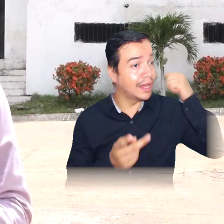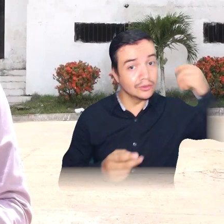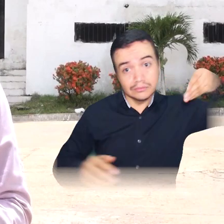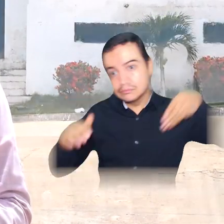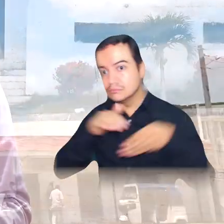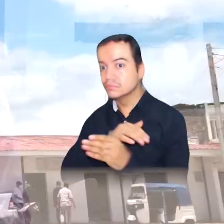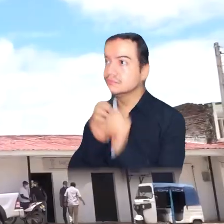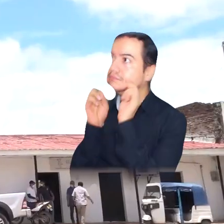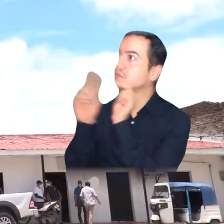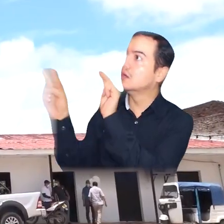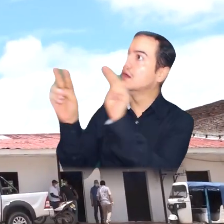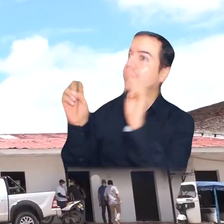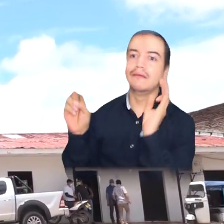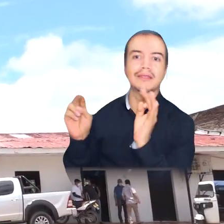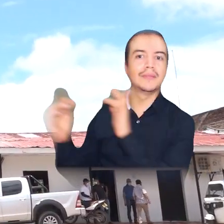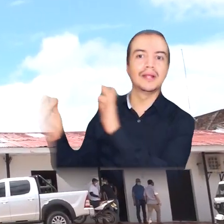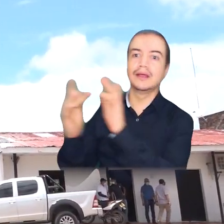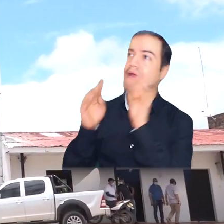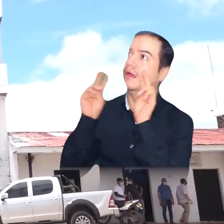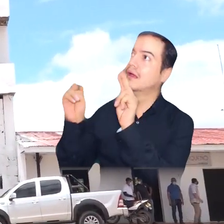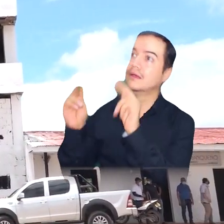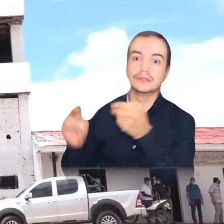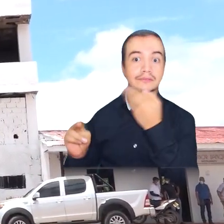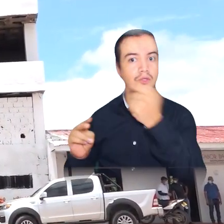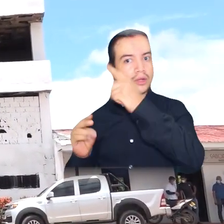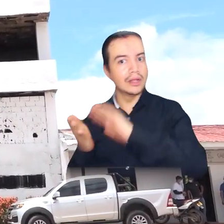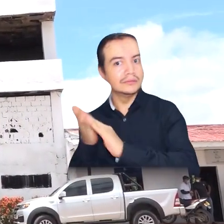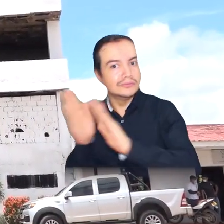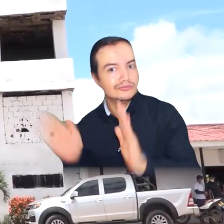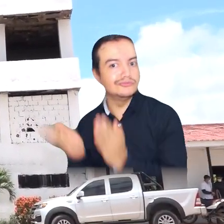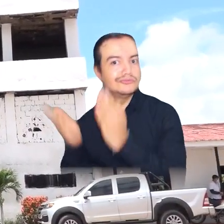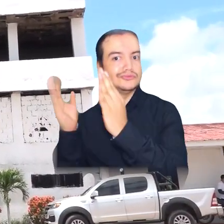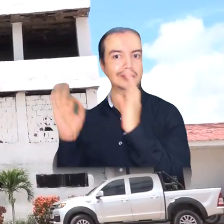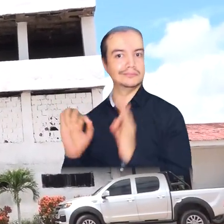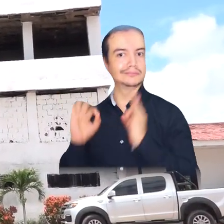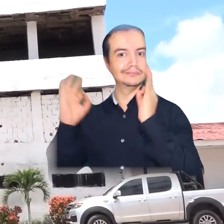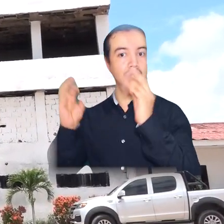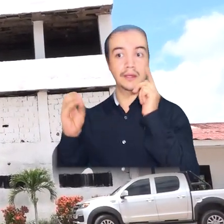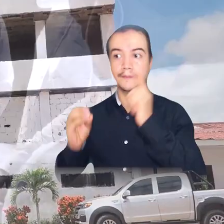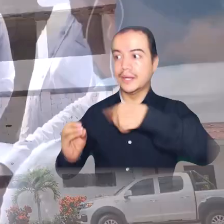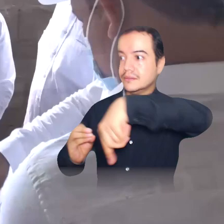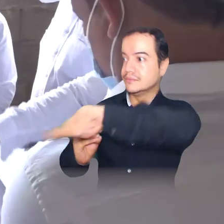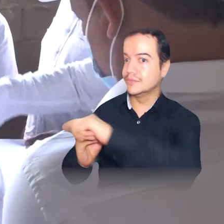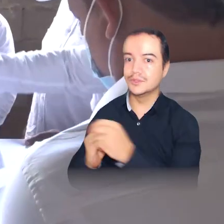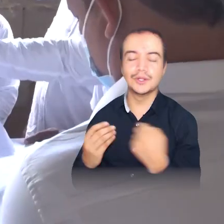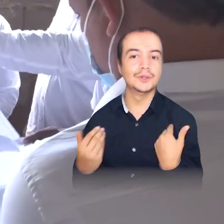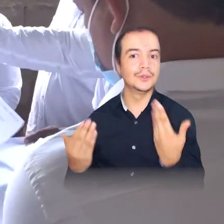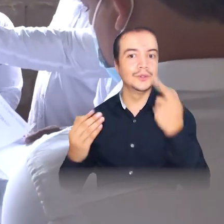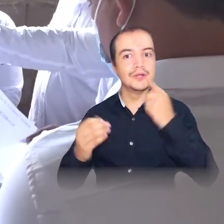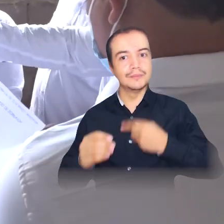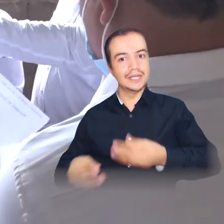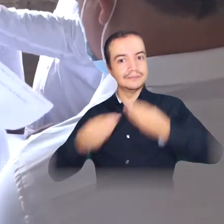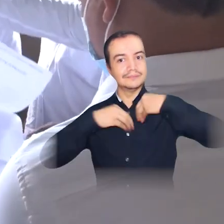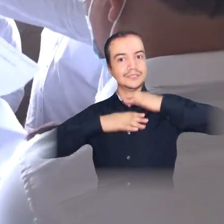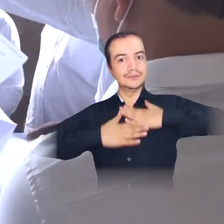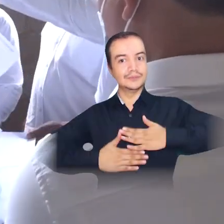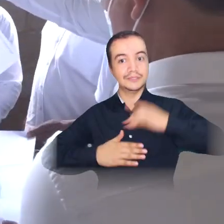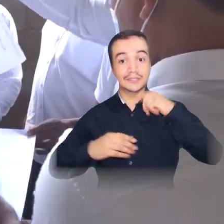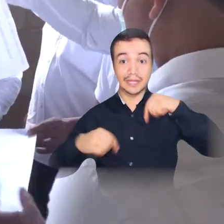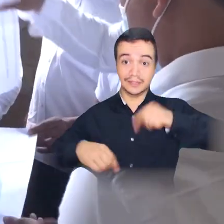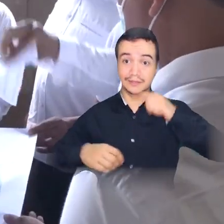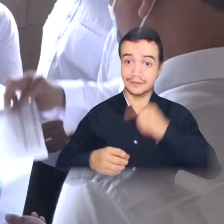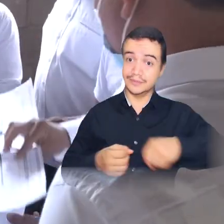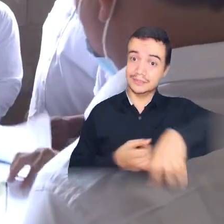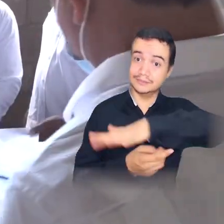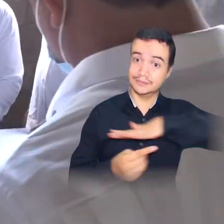algo importante, sería algo muy significativo que se lo recuperaran para el beneficio de toda la comunidad y de la región del